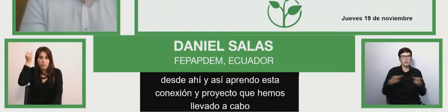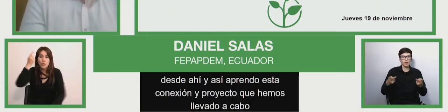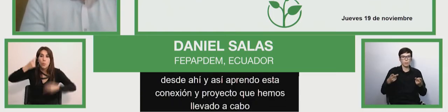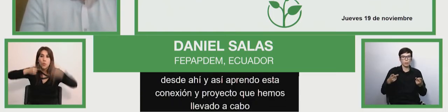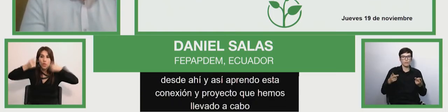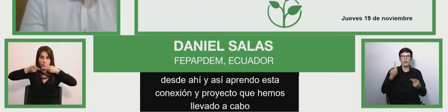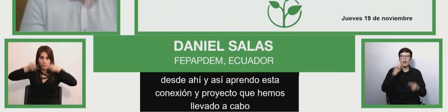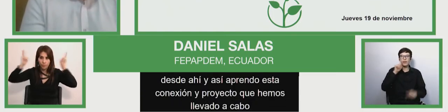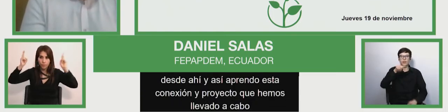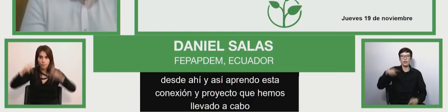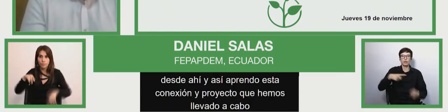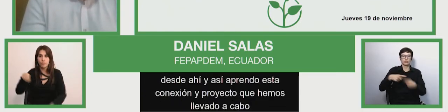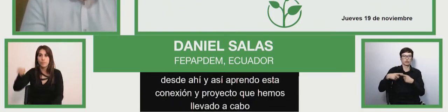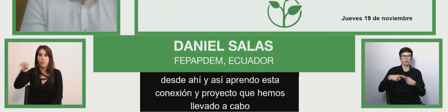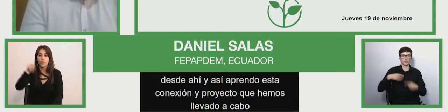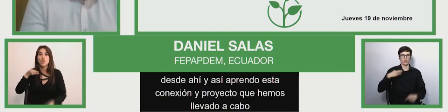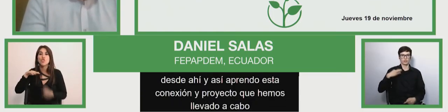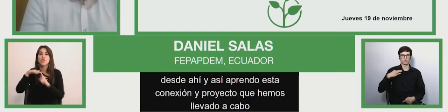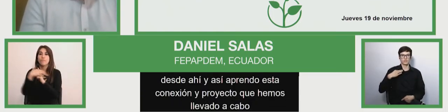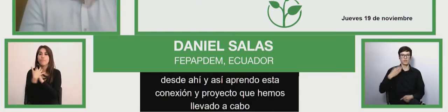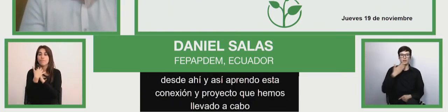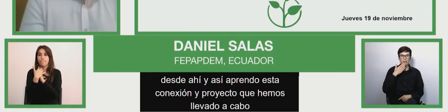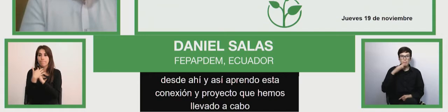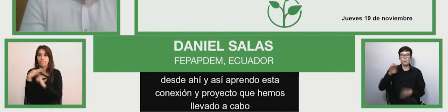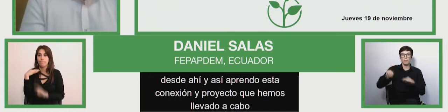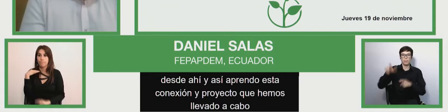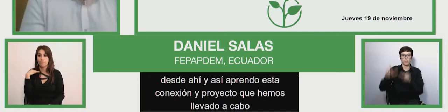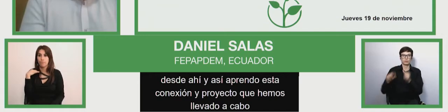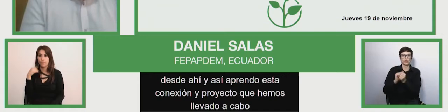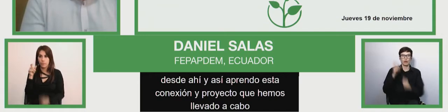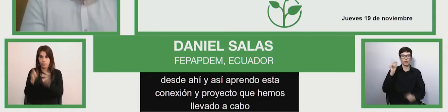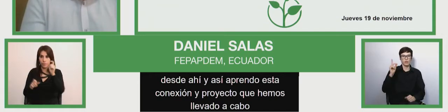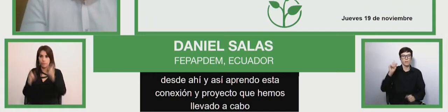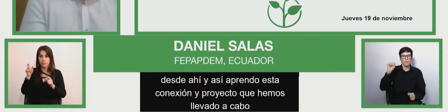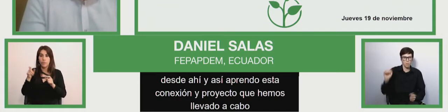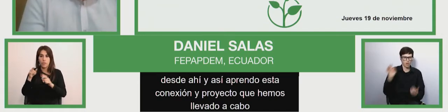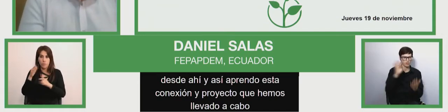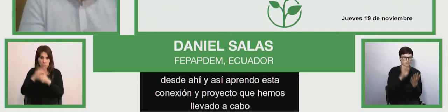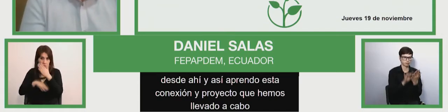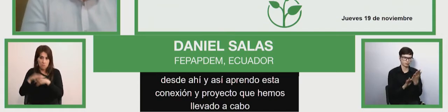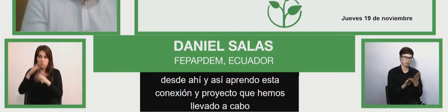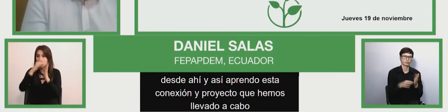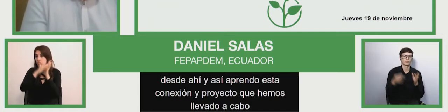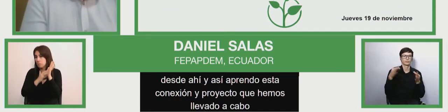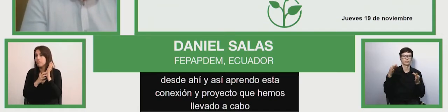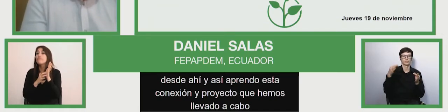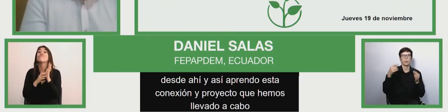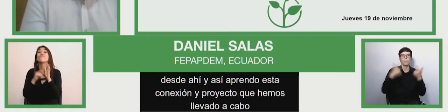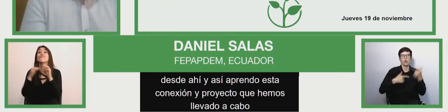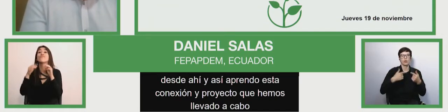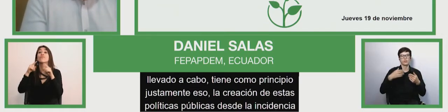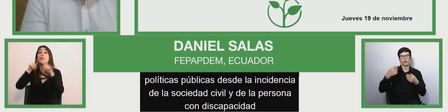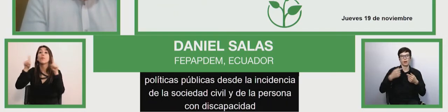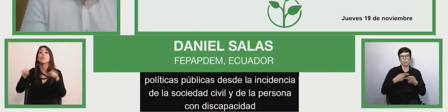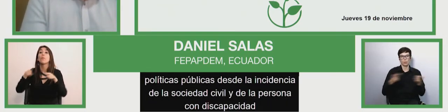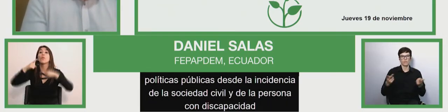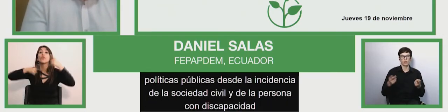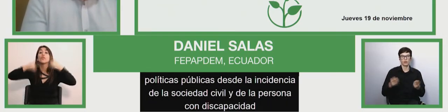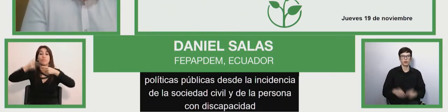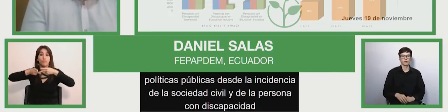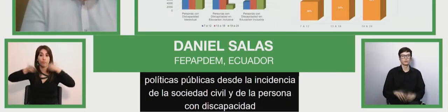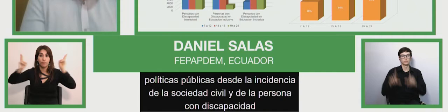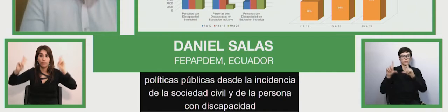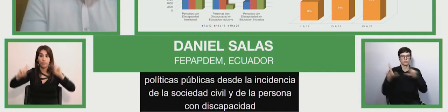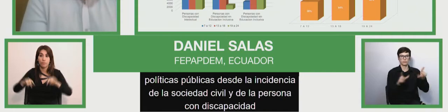y la incidencia directa de la persona con discapacidad, como vamos a ir viendo un poquito en el trabajo que hemos realizado. Si me ayudan con la siguiente